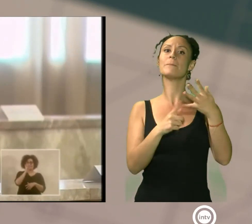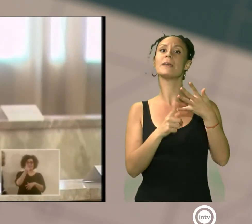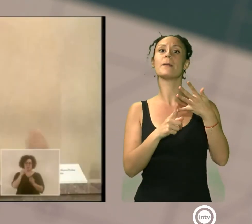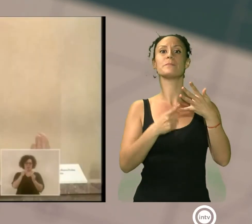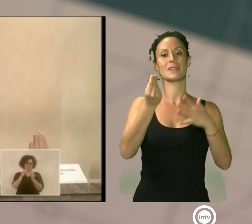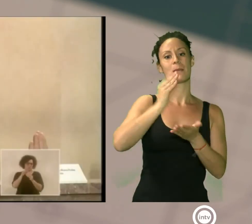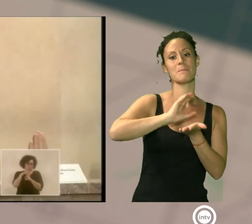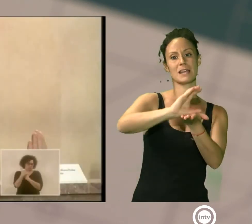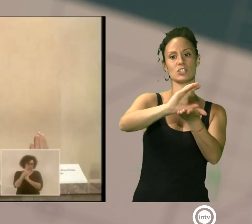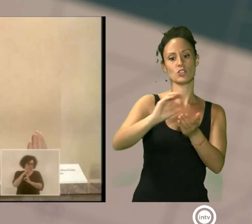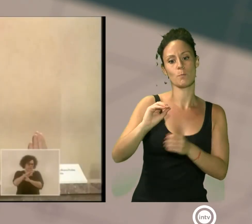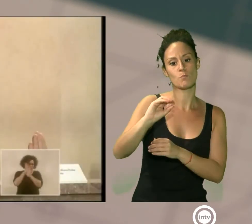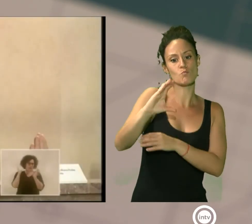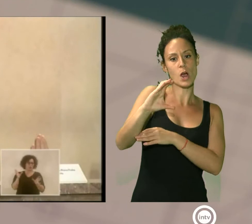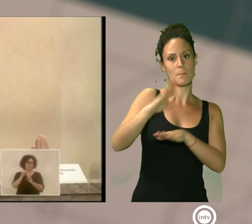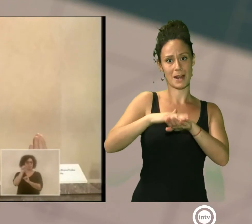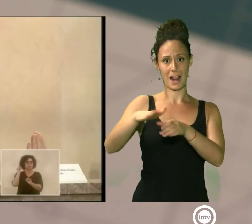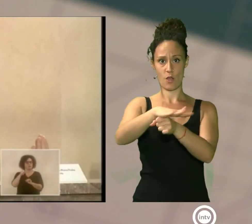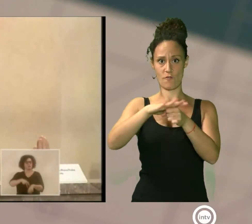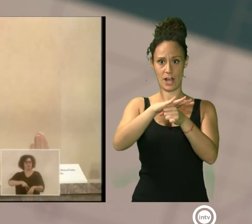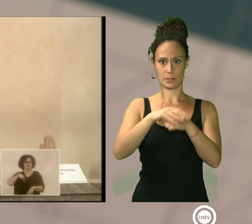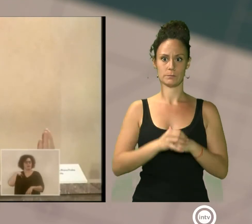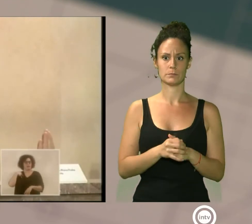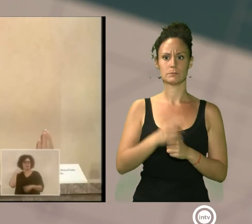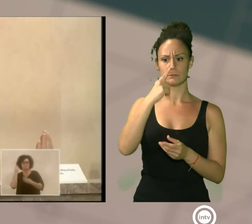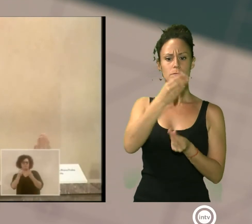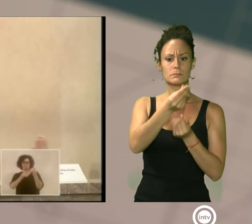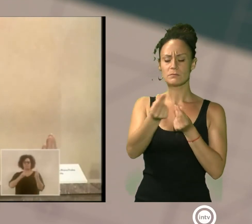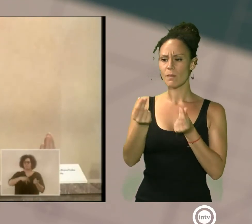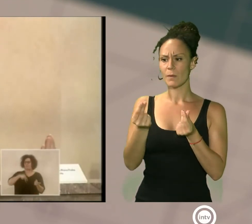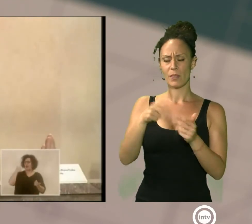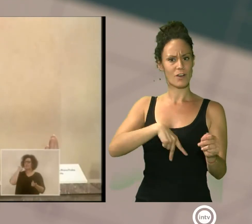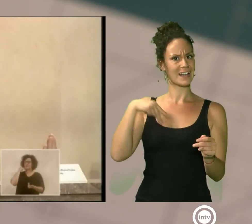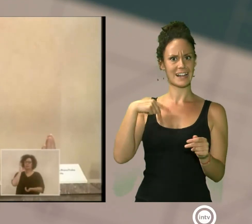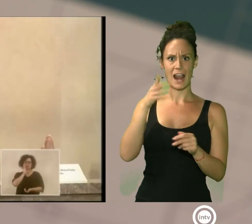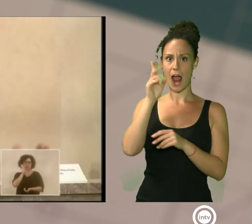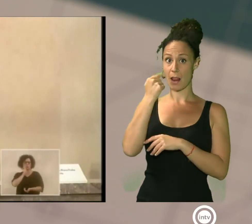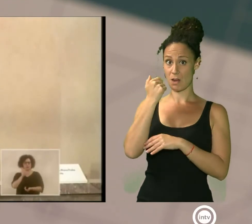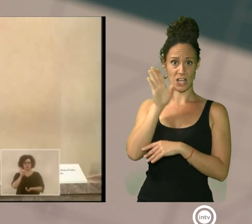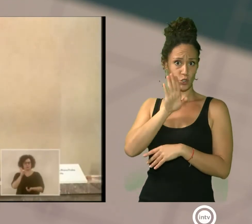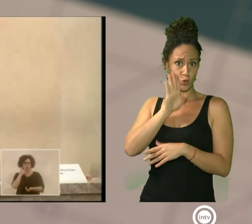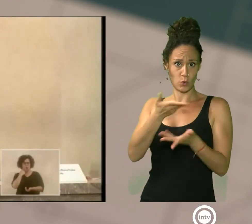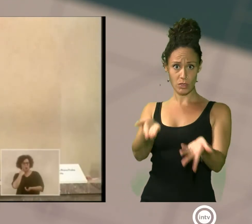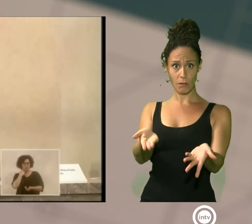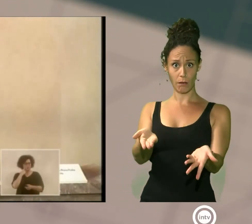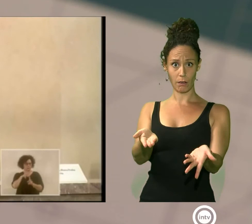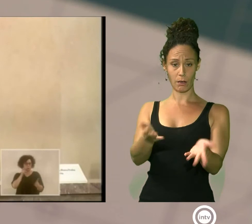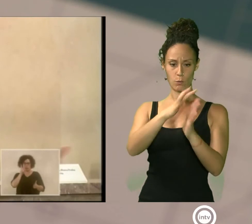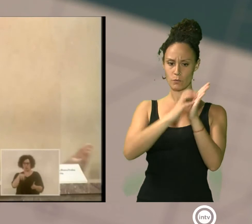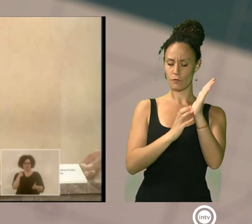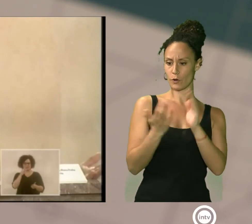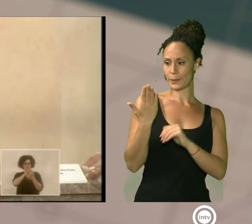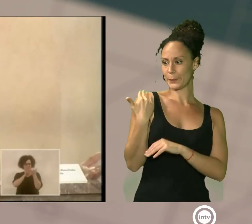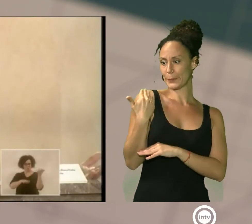los barrios. Existe una percepción general de que Almería está sucia. Yo creo que esto es un hecho objetivo. Tenemos un informe de hace unos pocos días